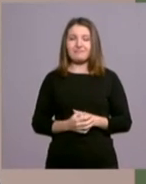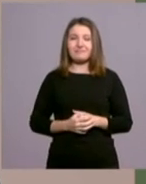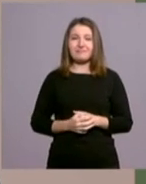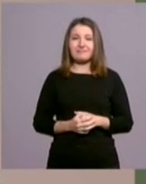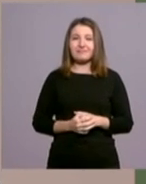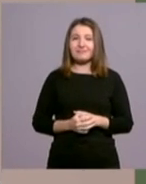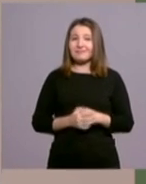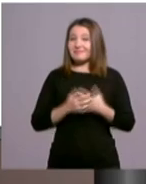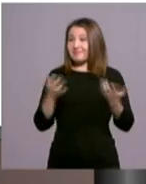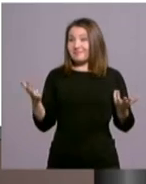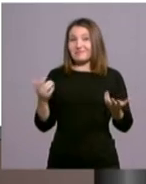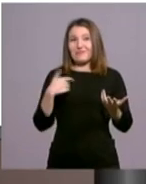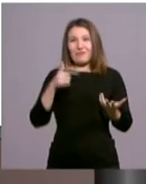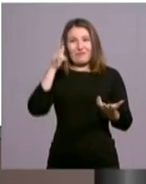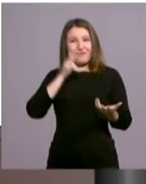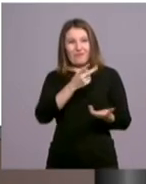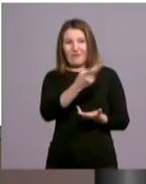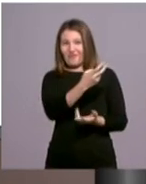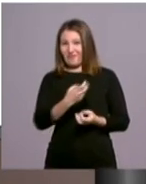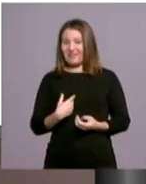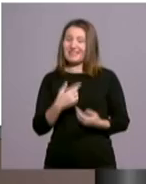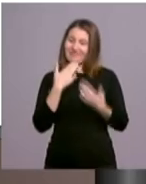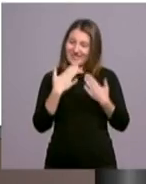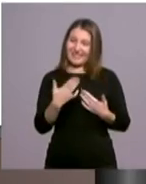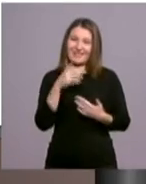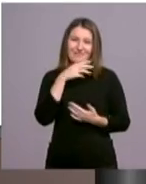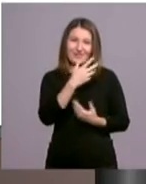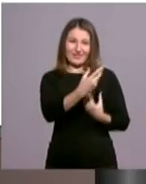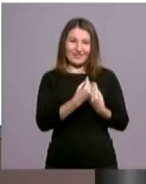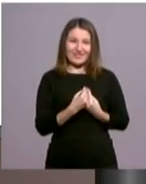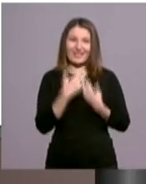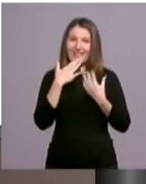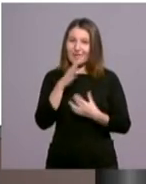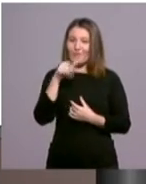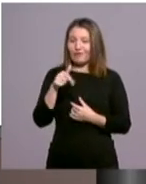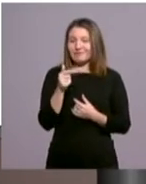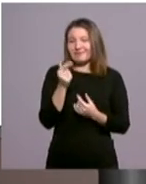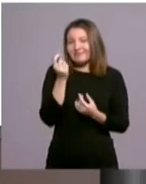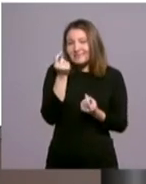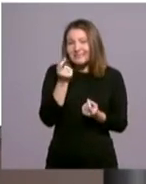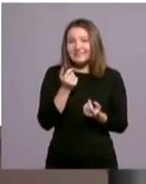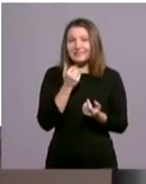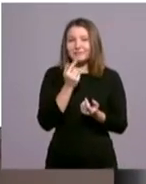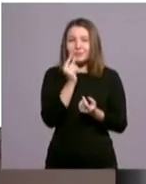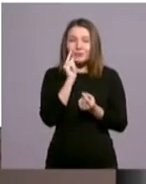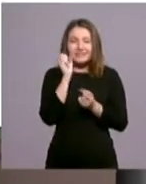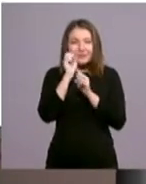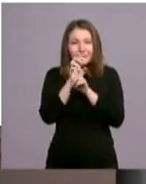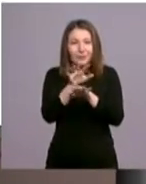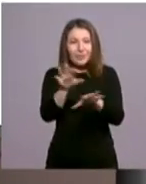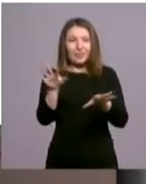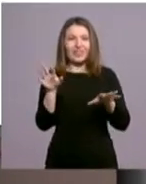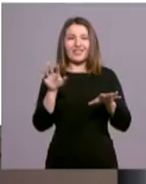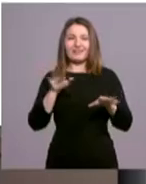Un lujazo teneros aquí hoy. Gracias por acompañarnos y gracias por aportar ese poquito, un poquito más de luz, esa